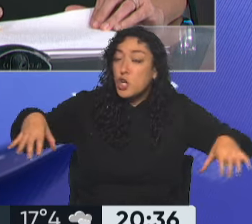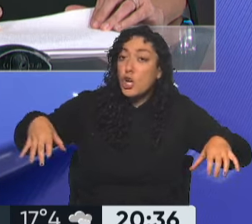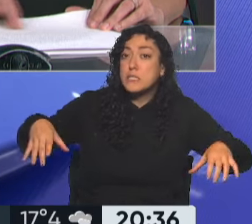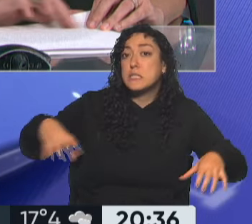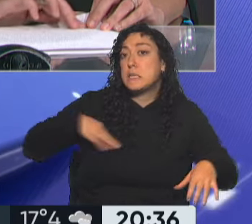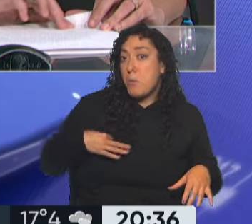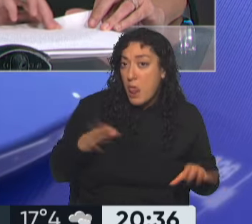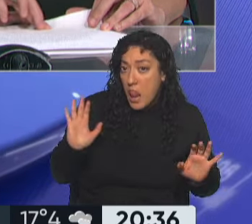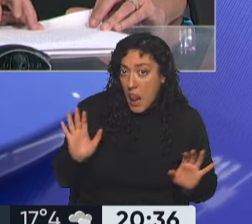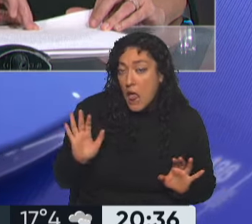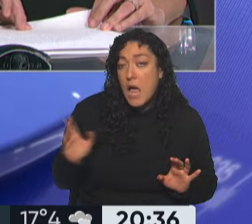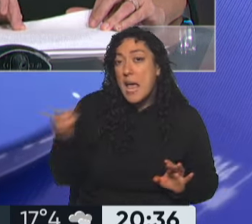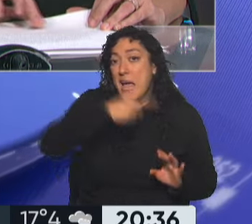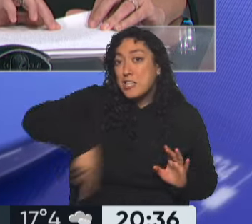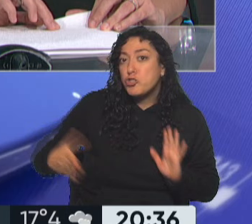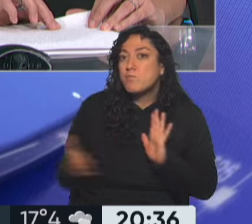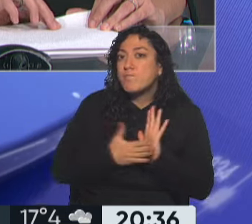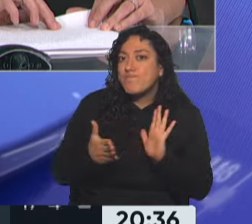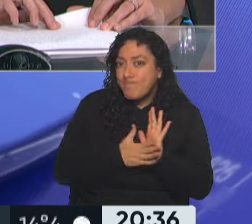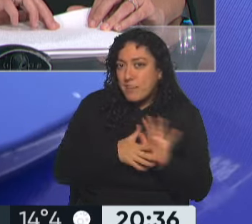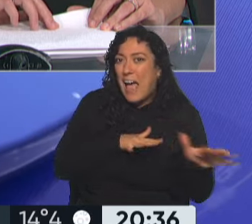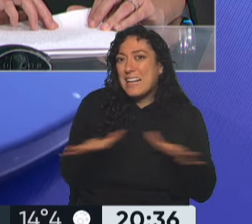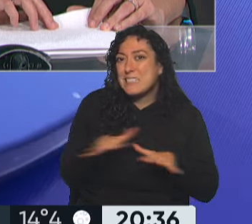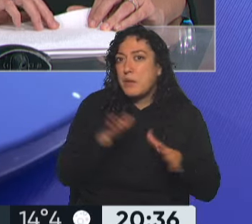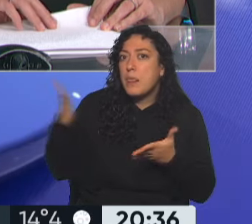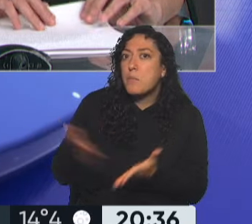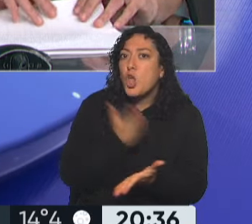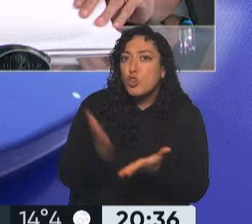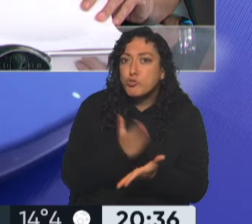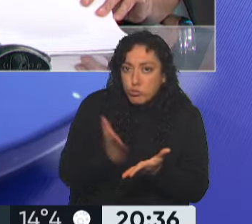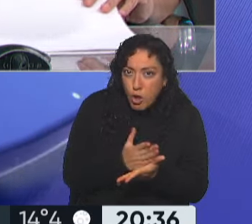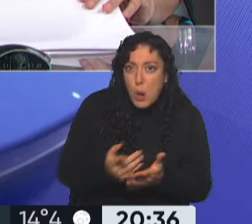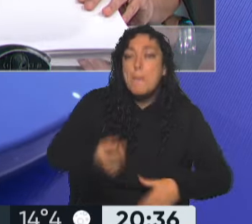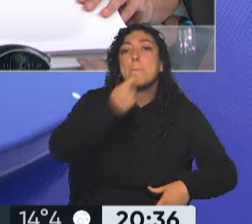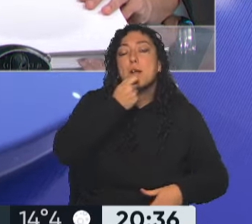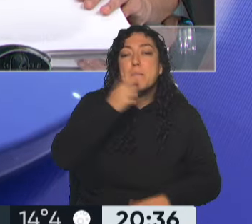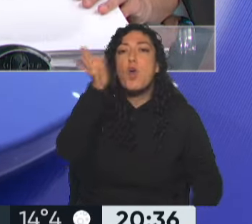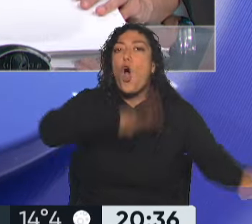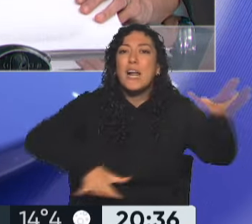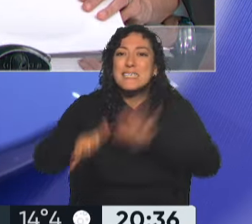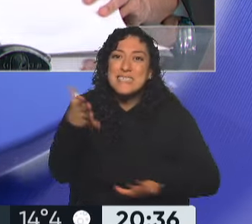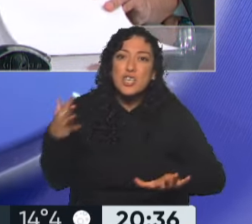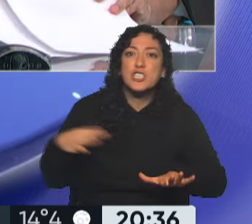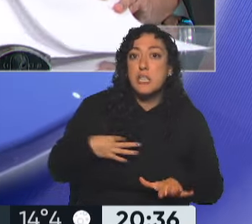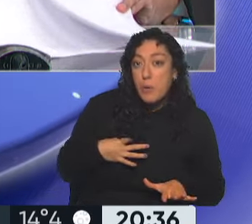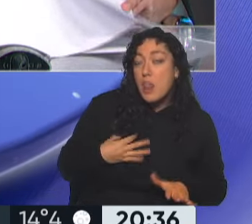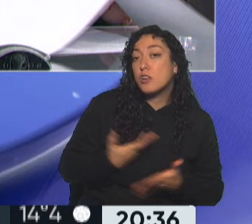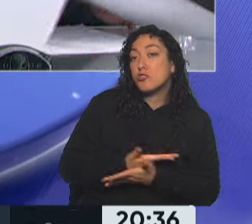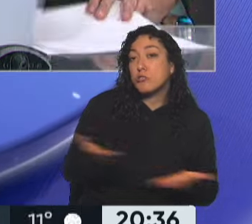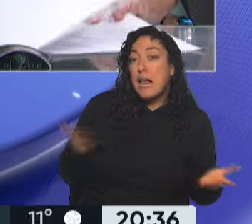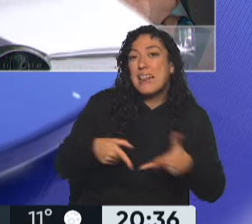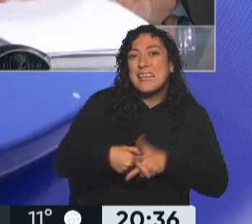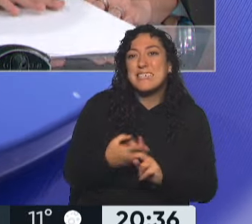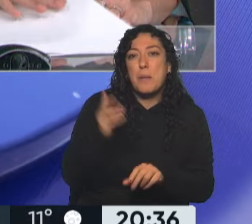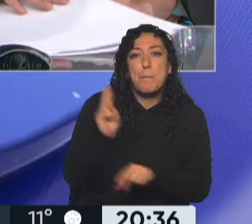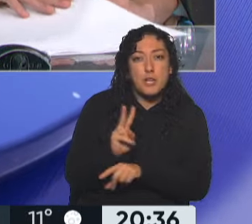que puedan acreditar que desarrollan actividades productivas, como pueden ser organizaciones de la sociedad civil que tienen talleres